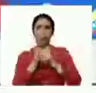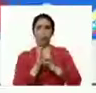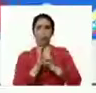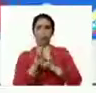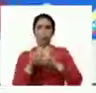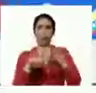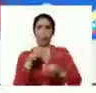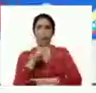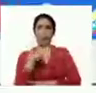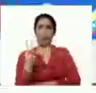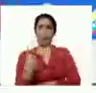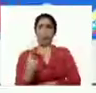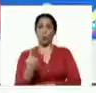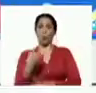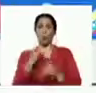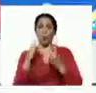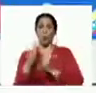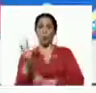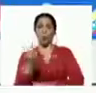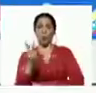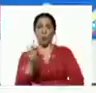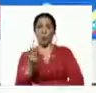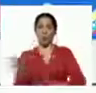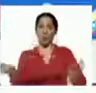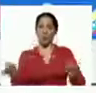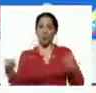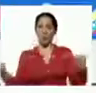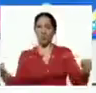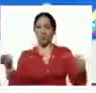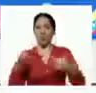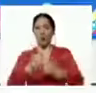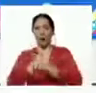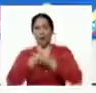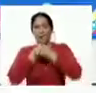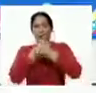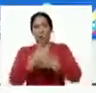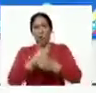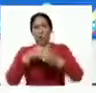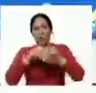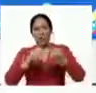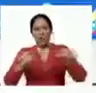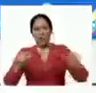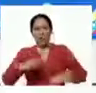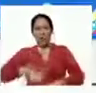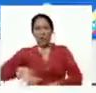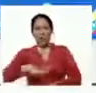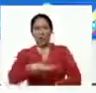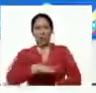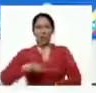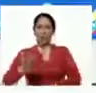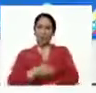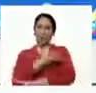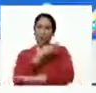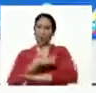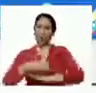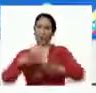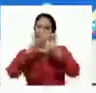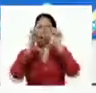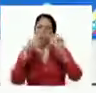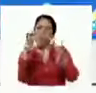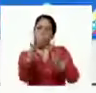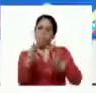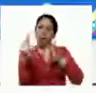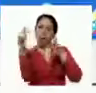siglo XXI a la cultura venezolana la llaneridad el amor por la tierra por el llano por la música por el arpa